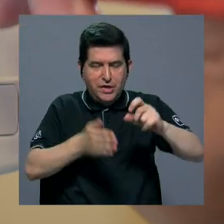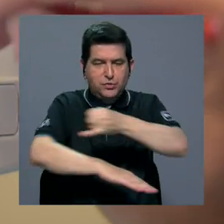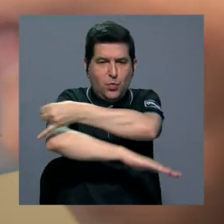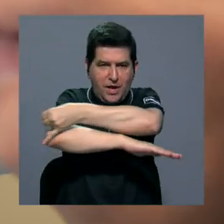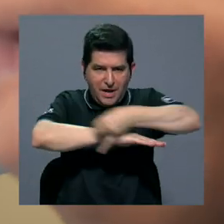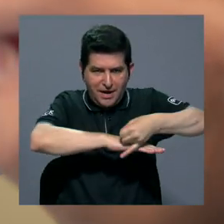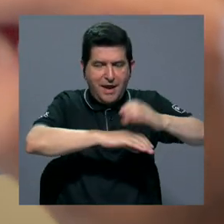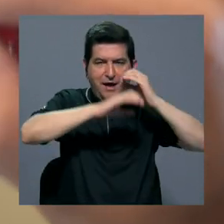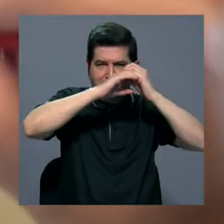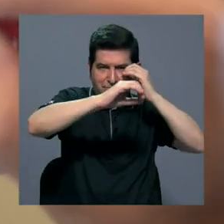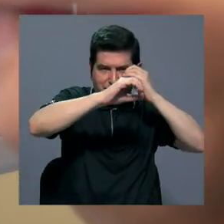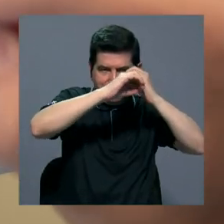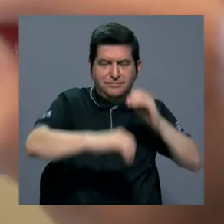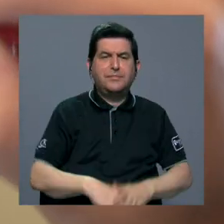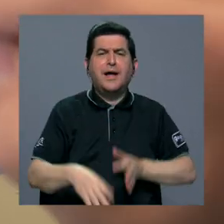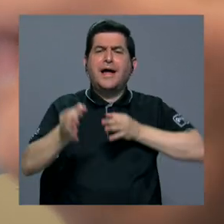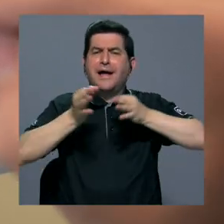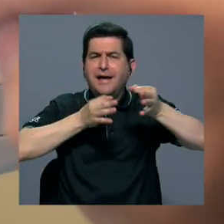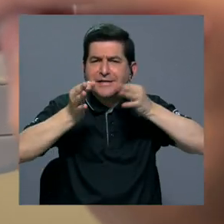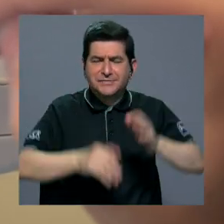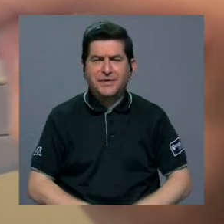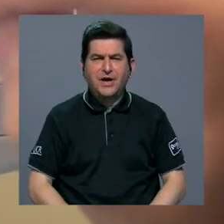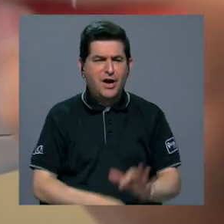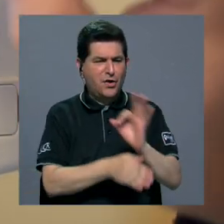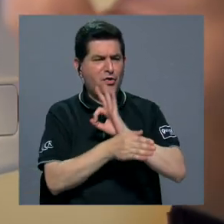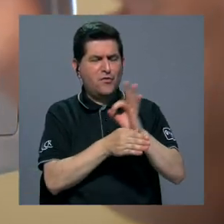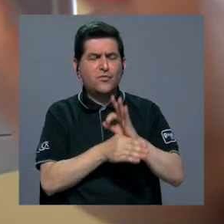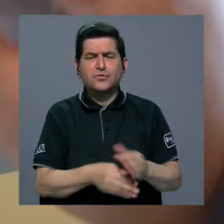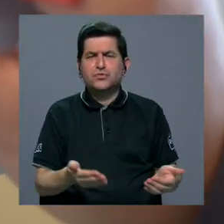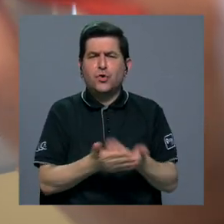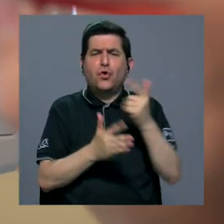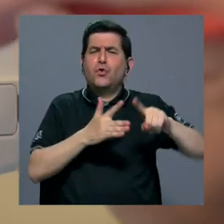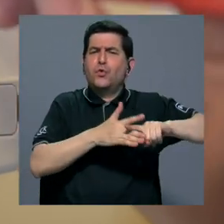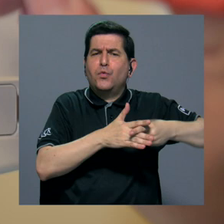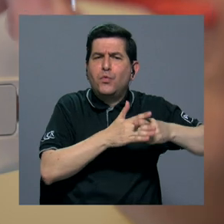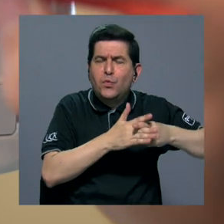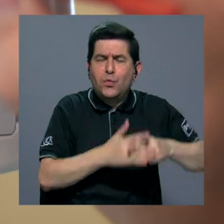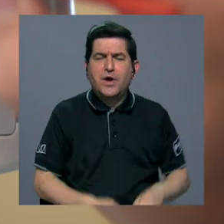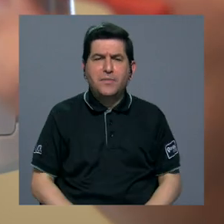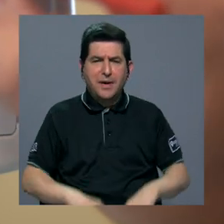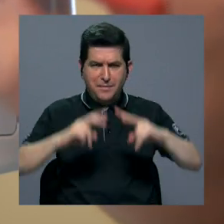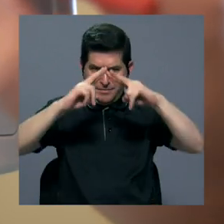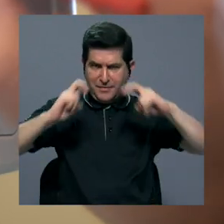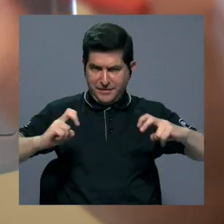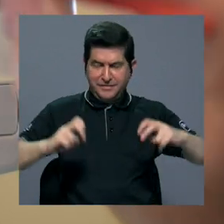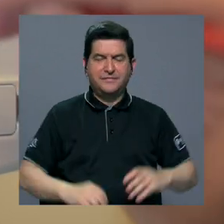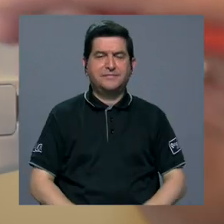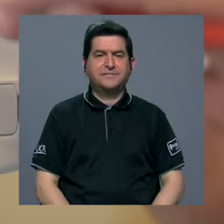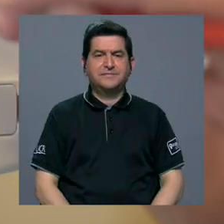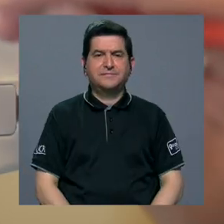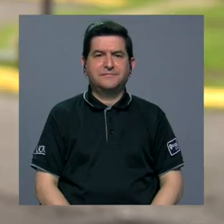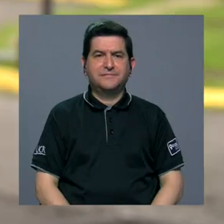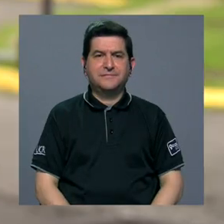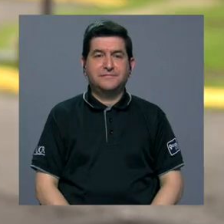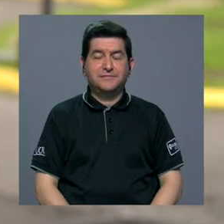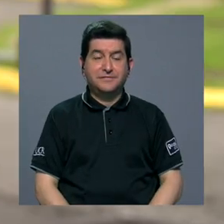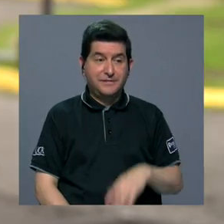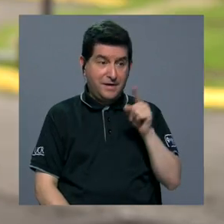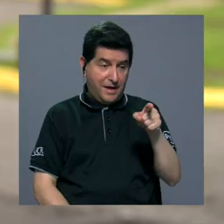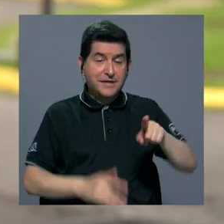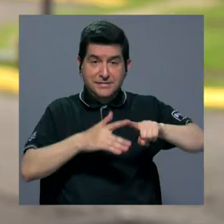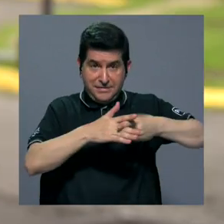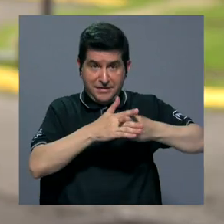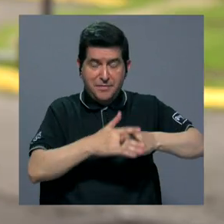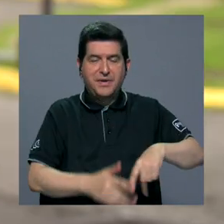de Ingeniería Topográfica, explicó cómo funciona esta novedosa herramienta de escaneo. El láser de